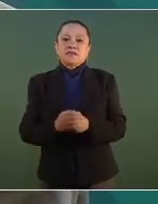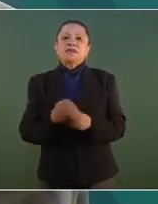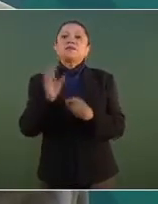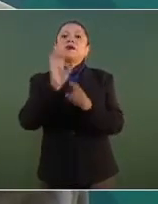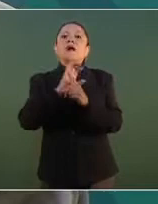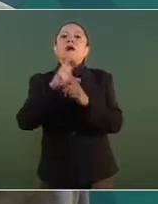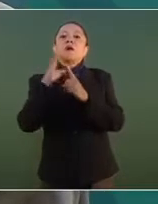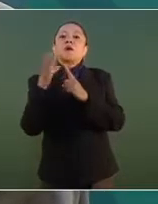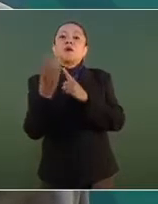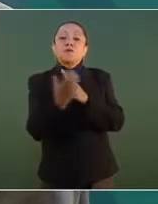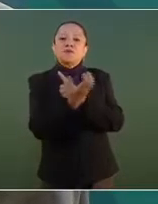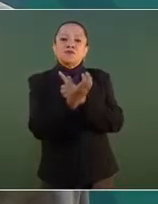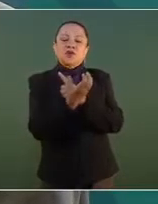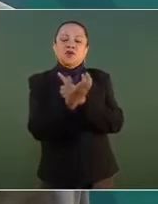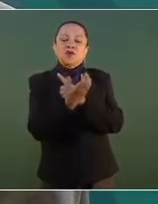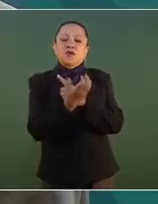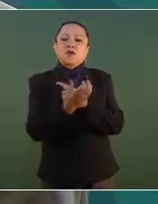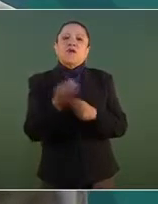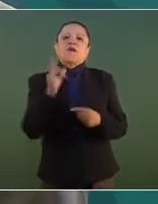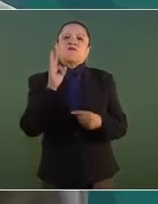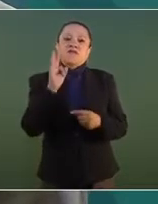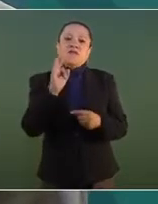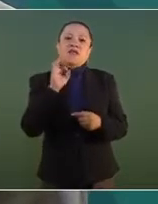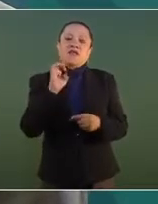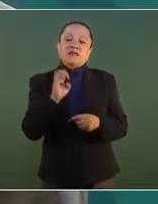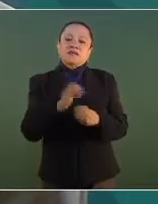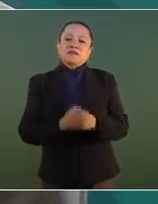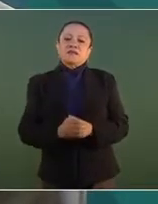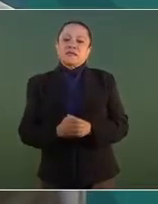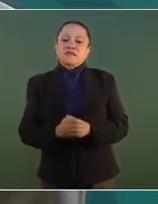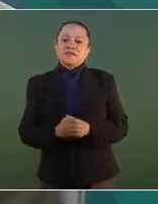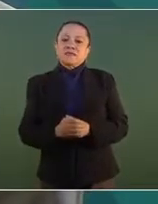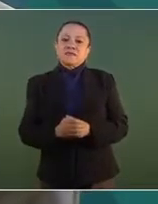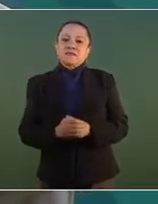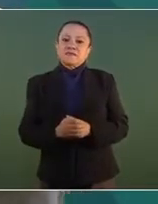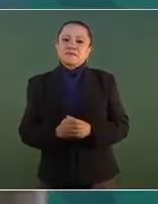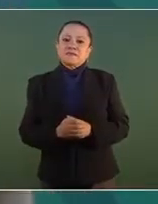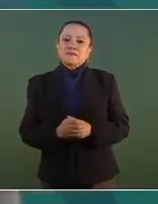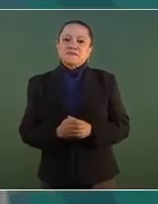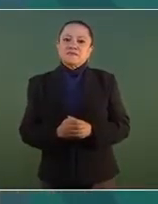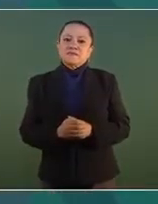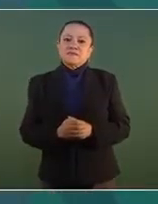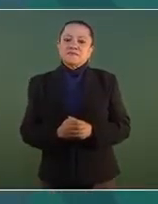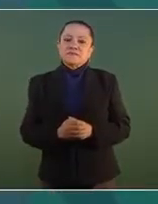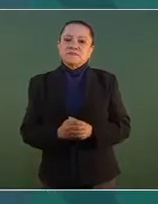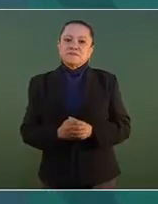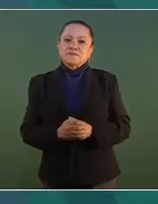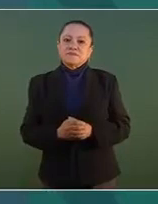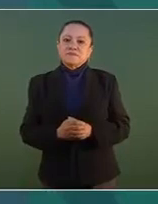Electricidad con